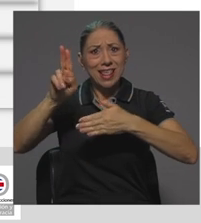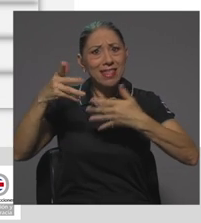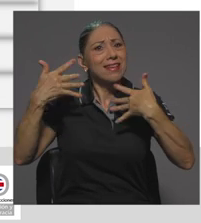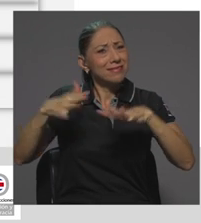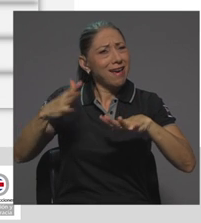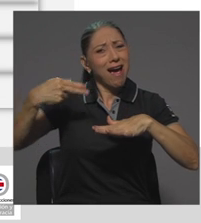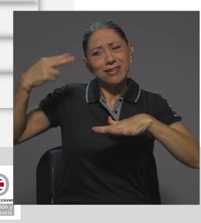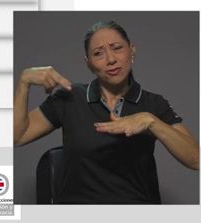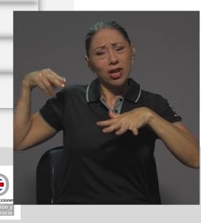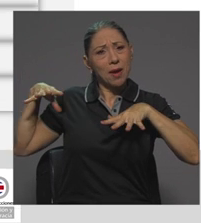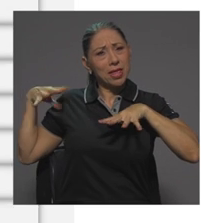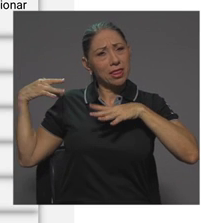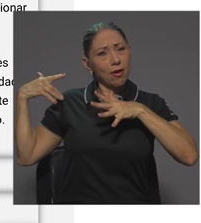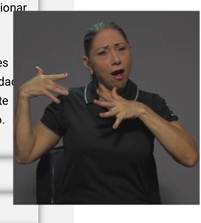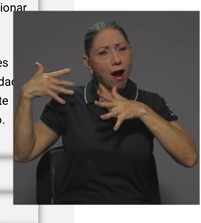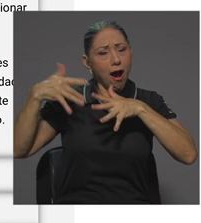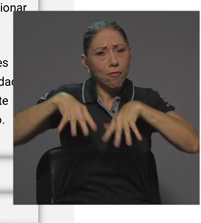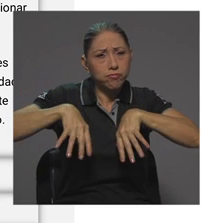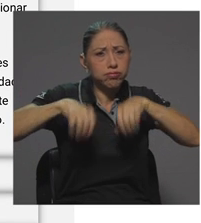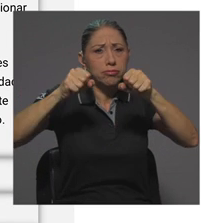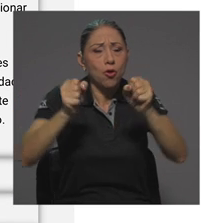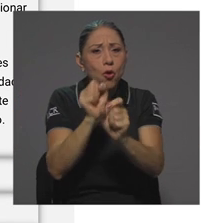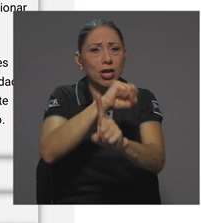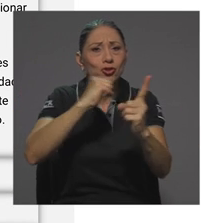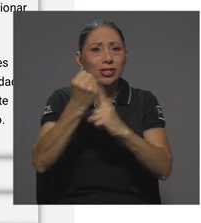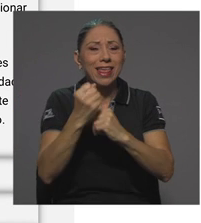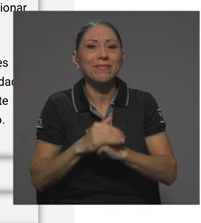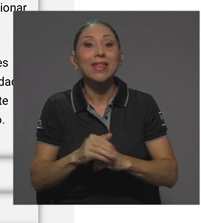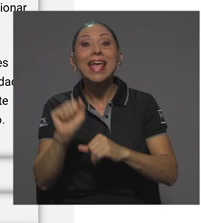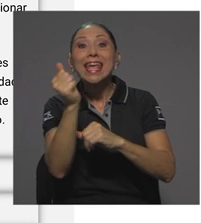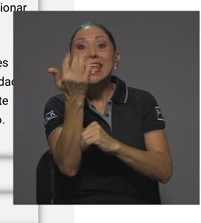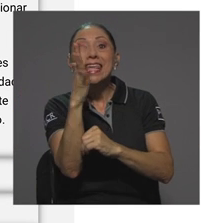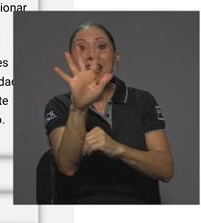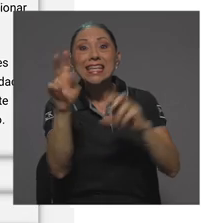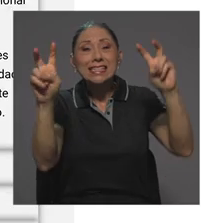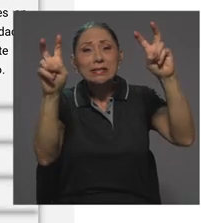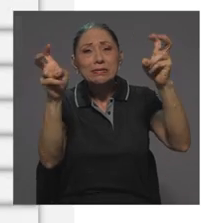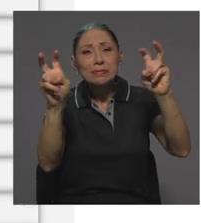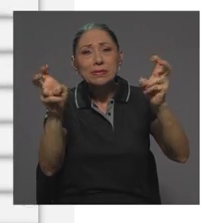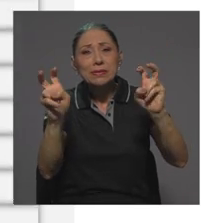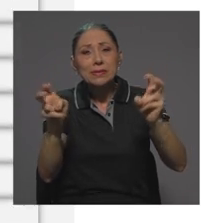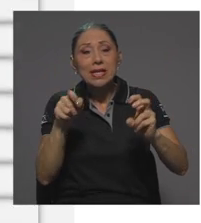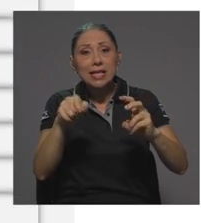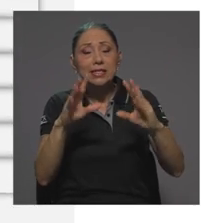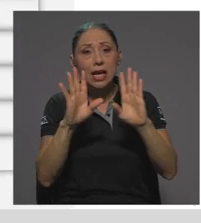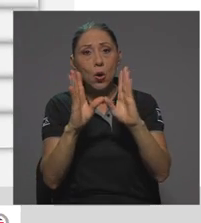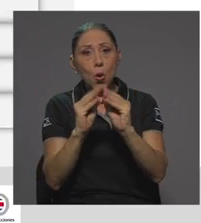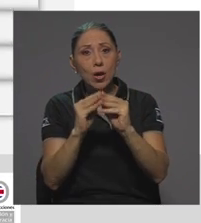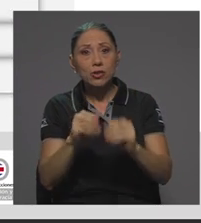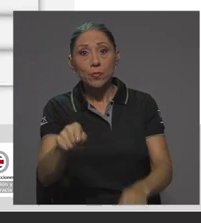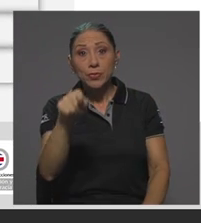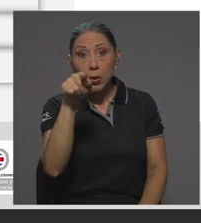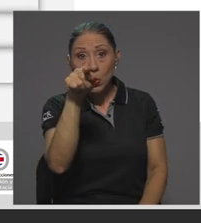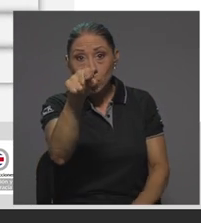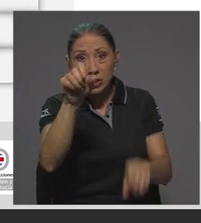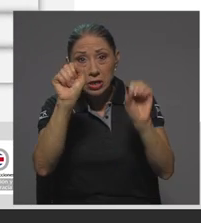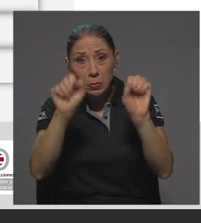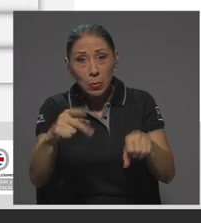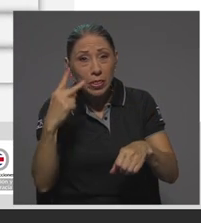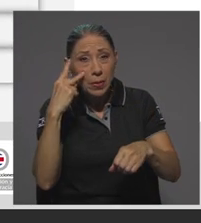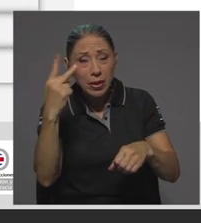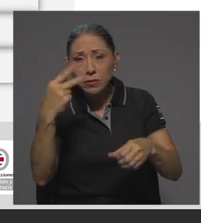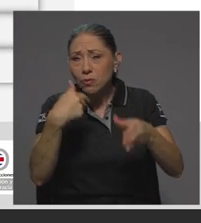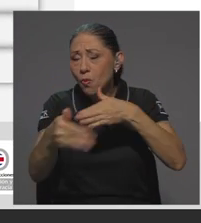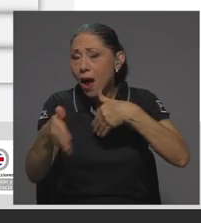asumido históricamente con la sociedad. Son 15 los ejes temáticos que aborda el Congreso y usted puede ver